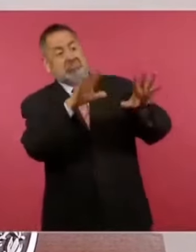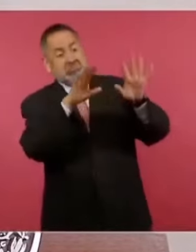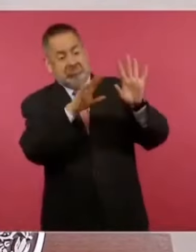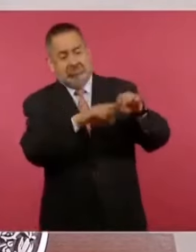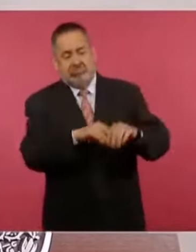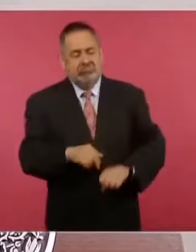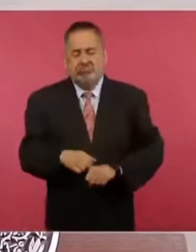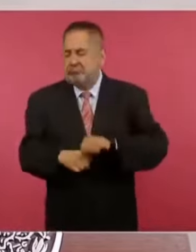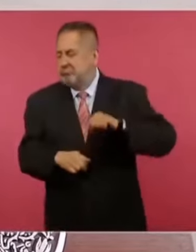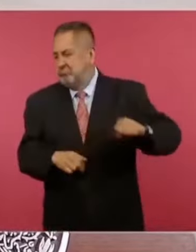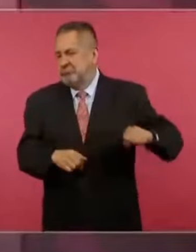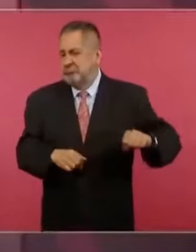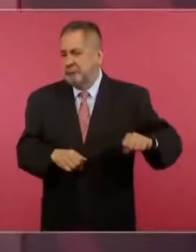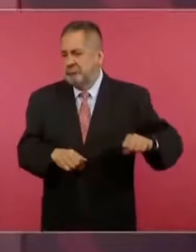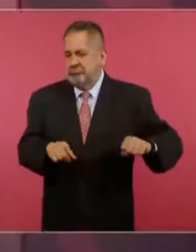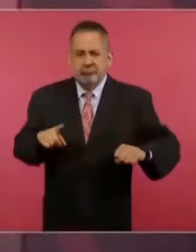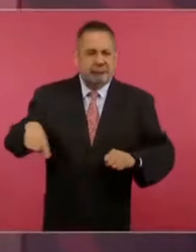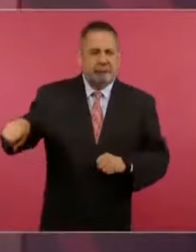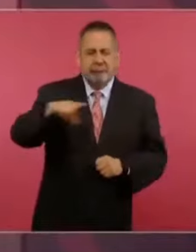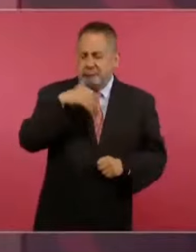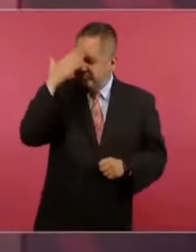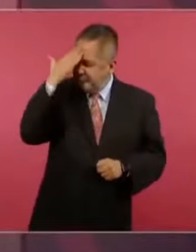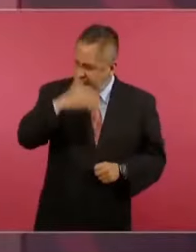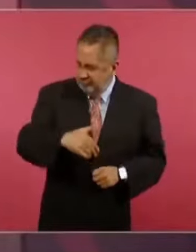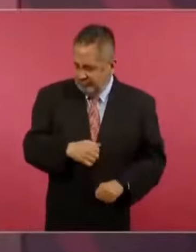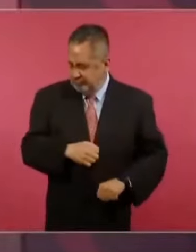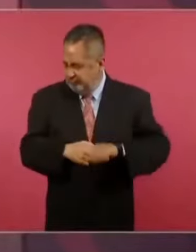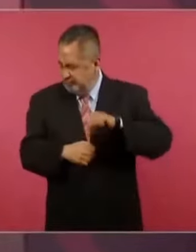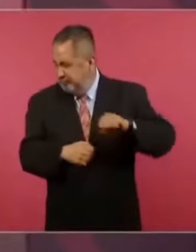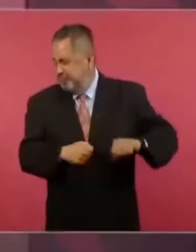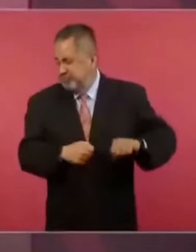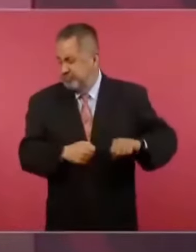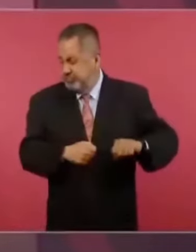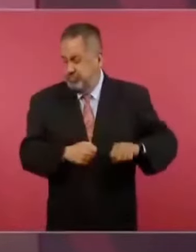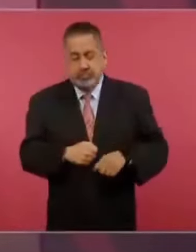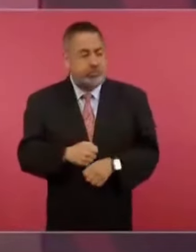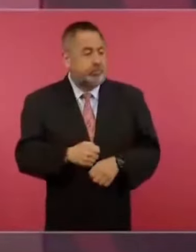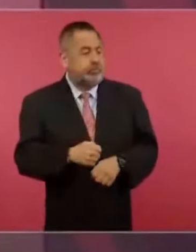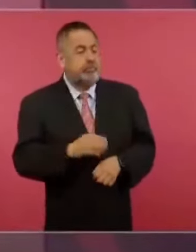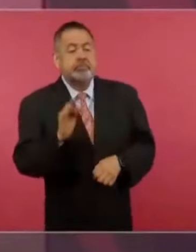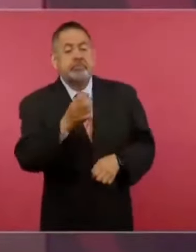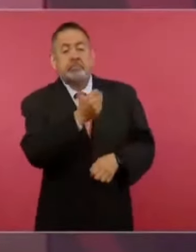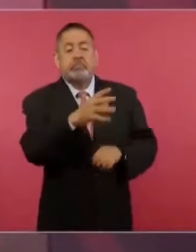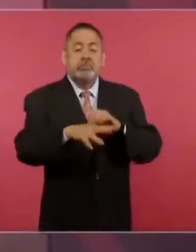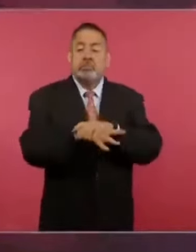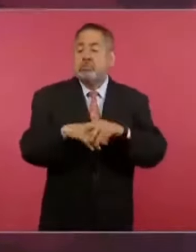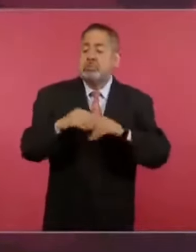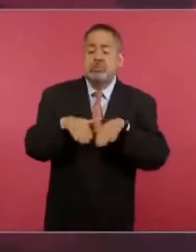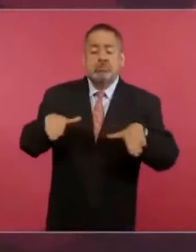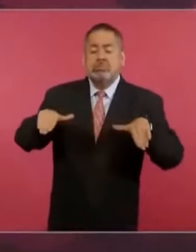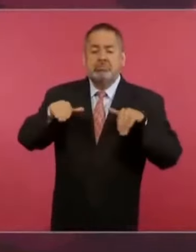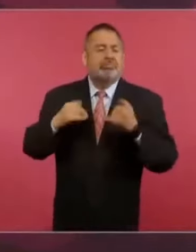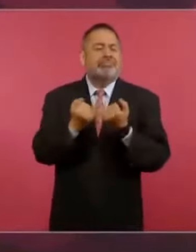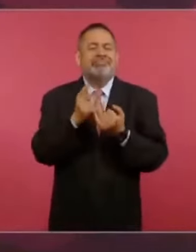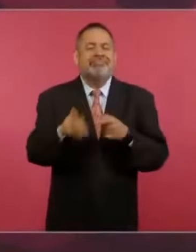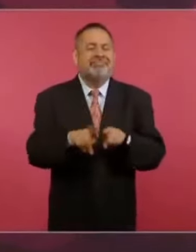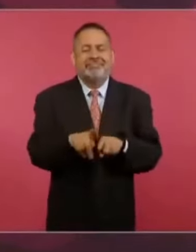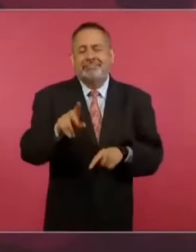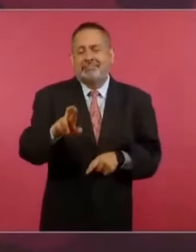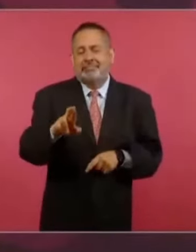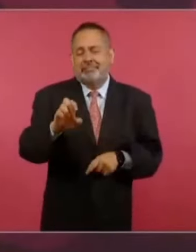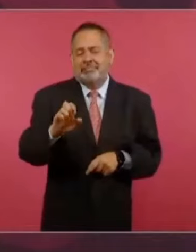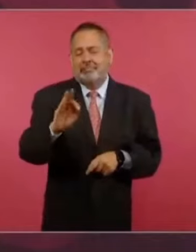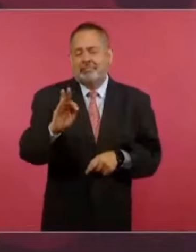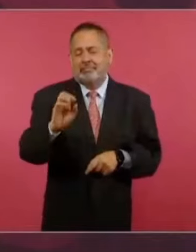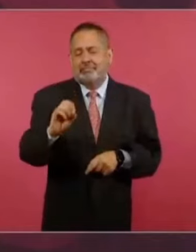pseudoindependientes como el Reforma. ¿Quién